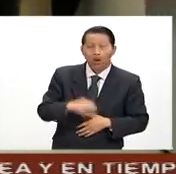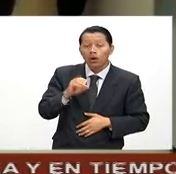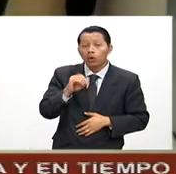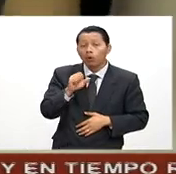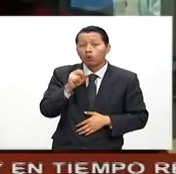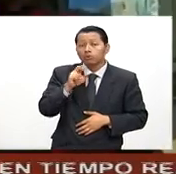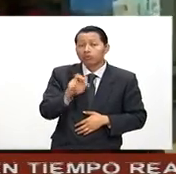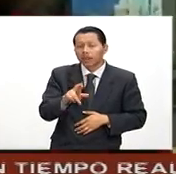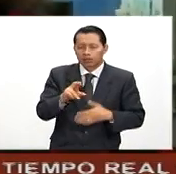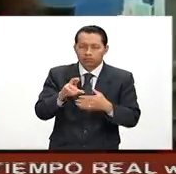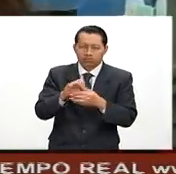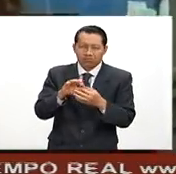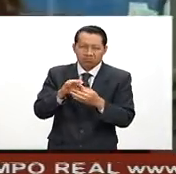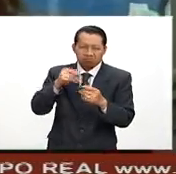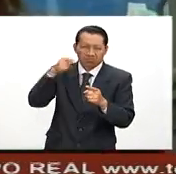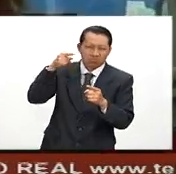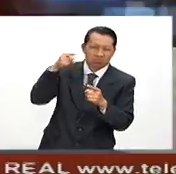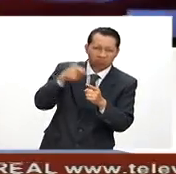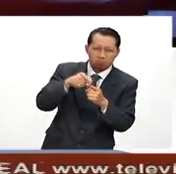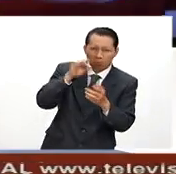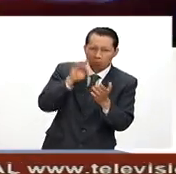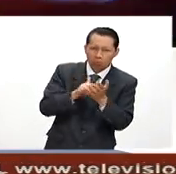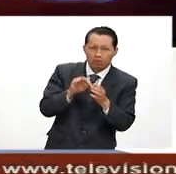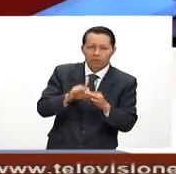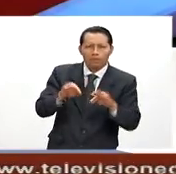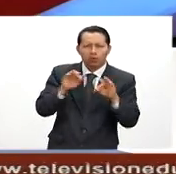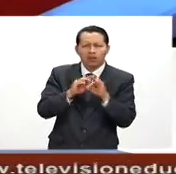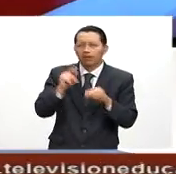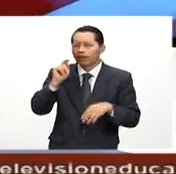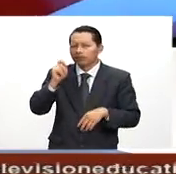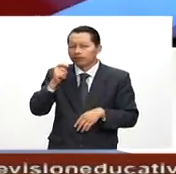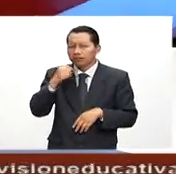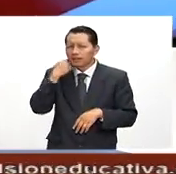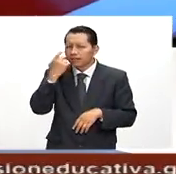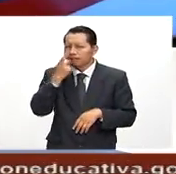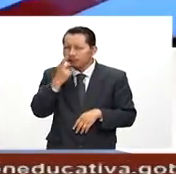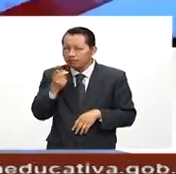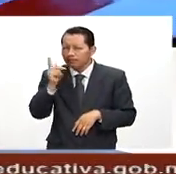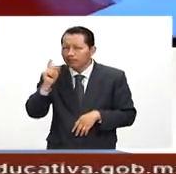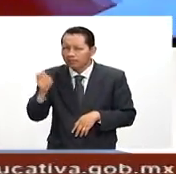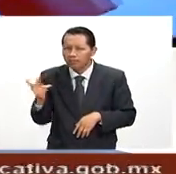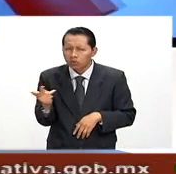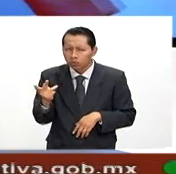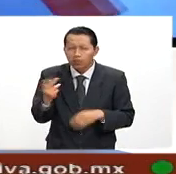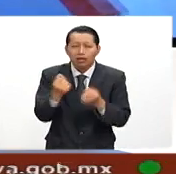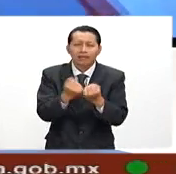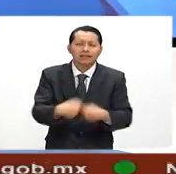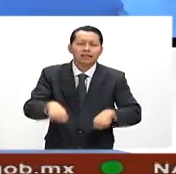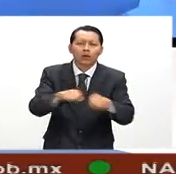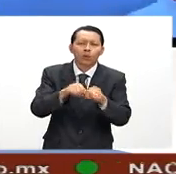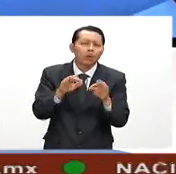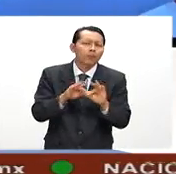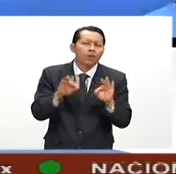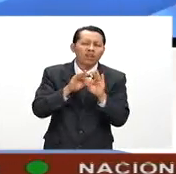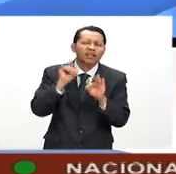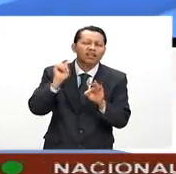tocaste un punto interesante, me gustaría que profundizaras un poco más cuando dices que es importante estar asegurados. ¿A qué te refieres?